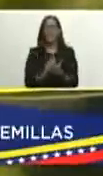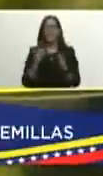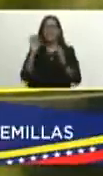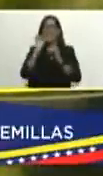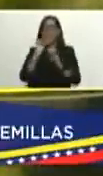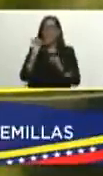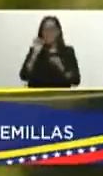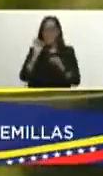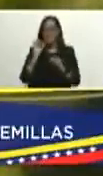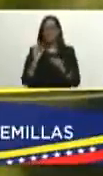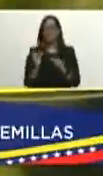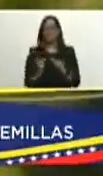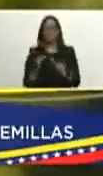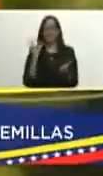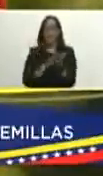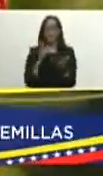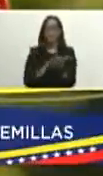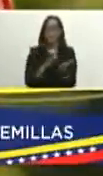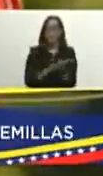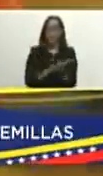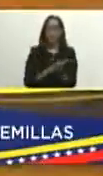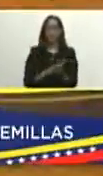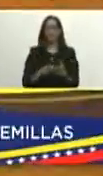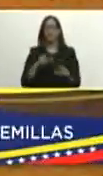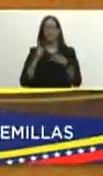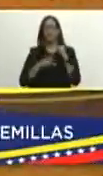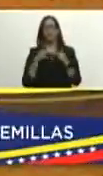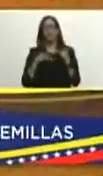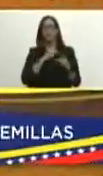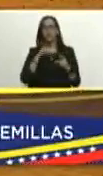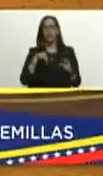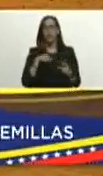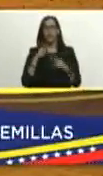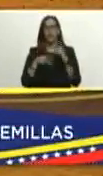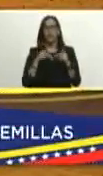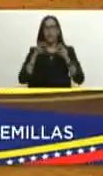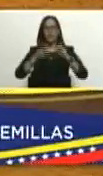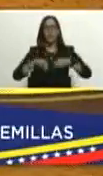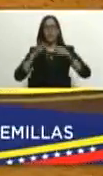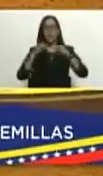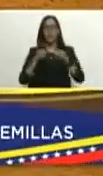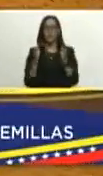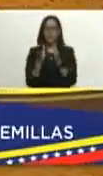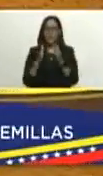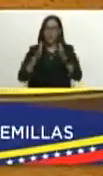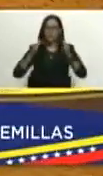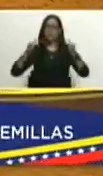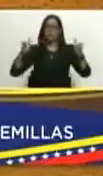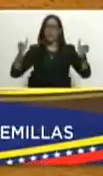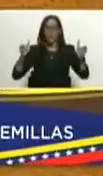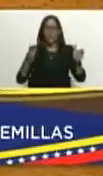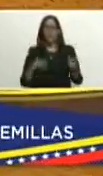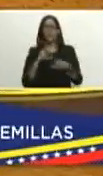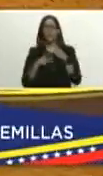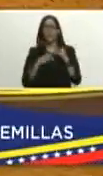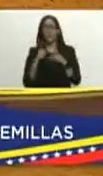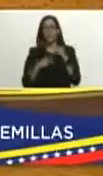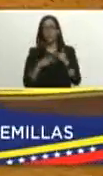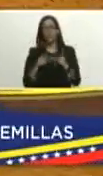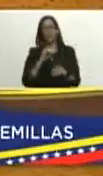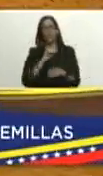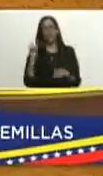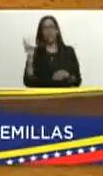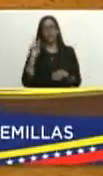certificada que abastece la producción de nuestros productores campesinos medianos pequeños y grandes productores del oriente